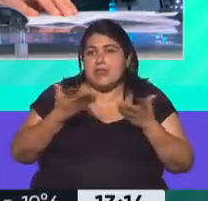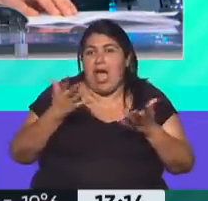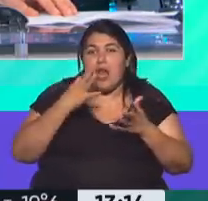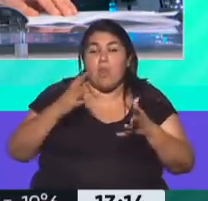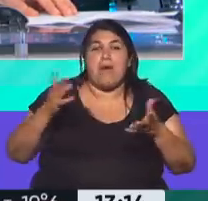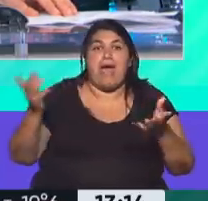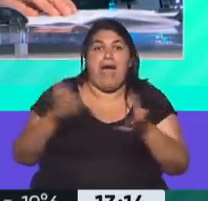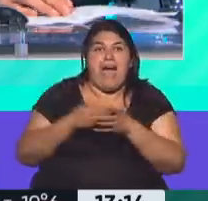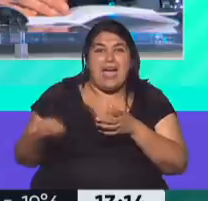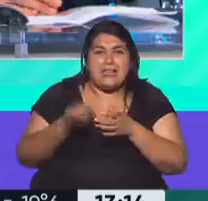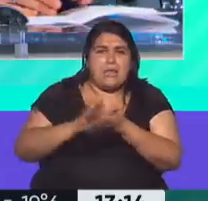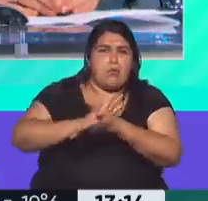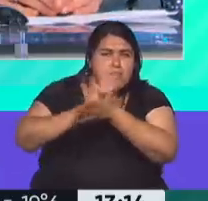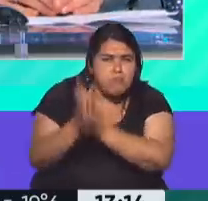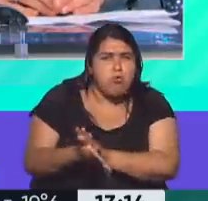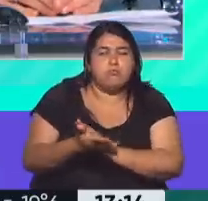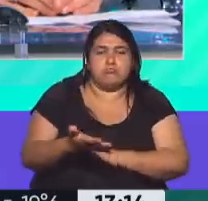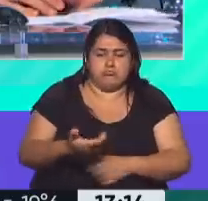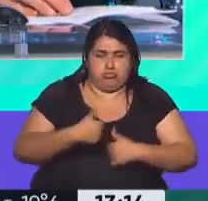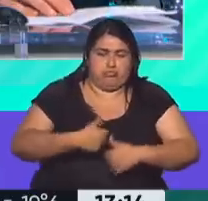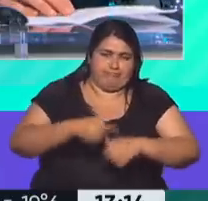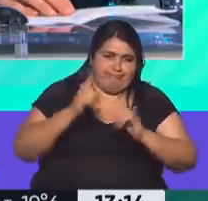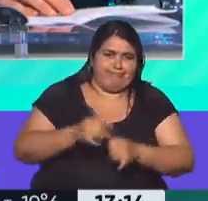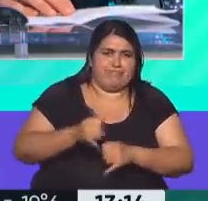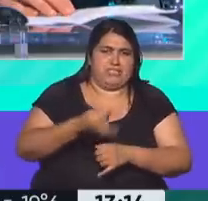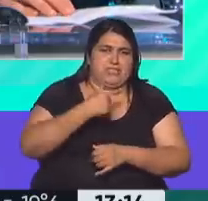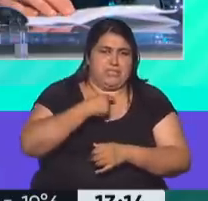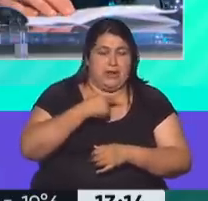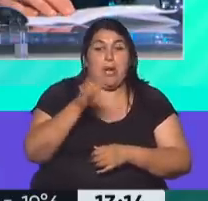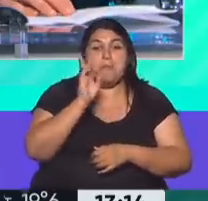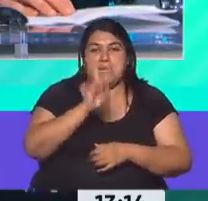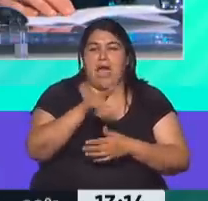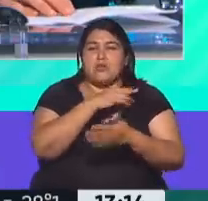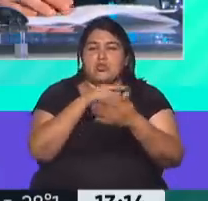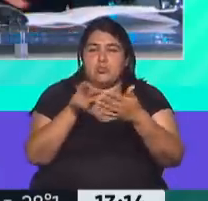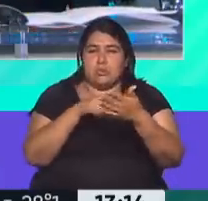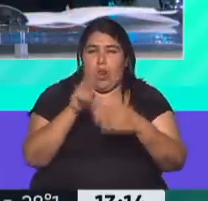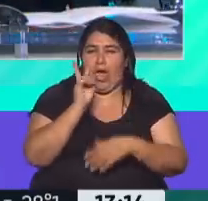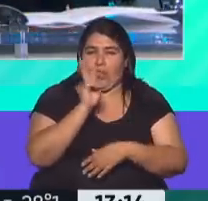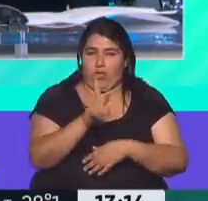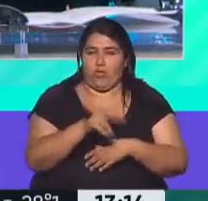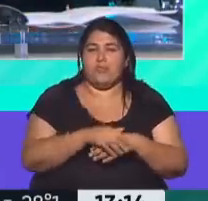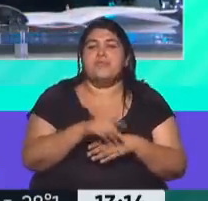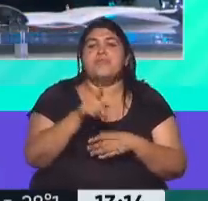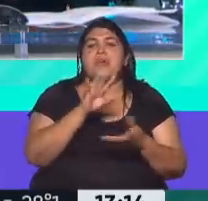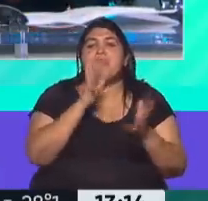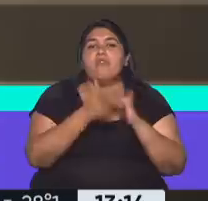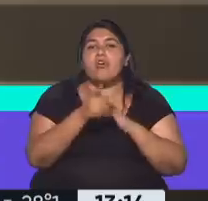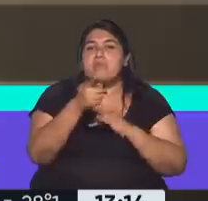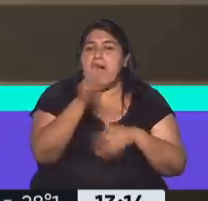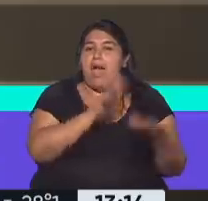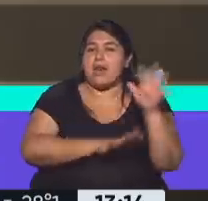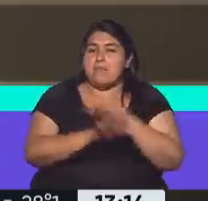gremios, lo haría. Si te parece, vamos a ver el video y el subtitulado en donde están muy claras las referencias a propósito de este armado,